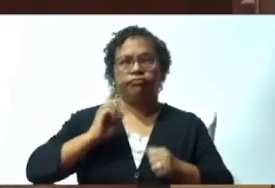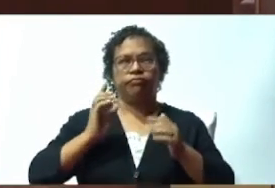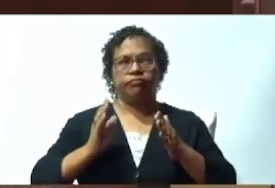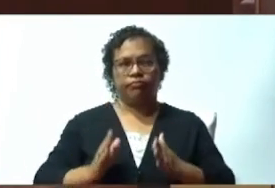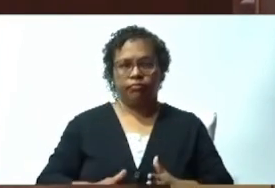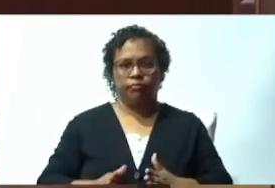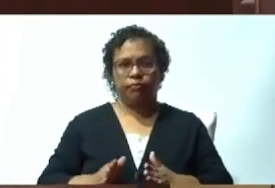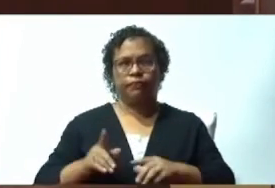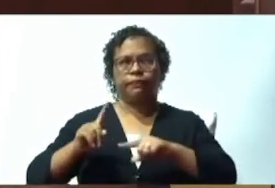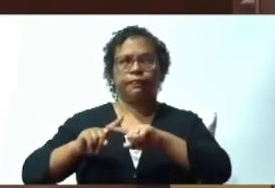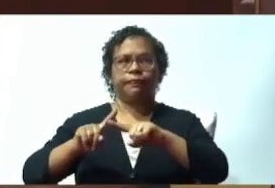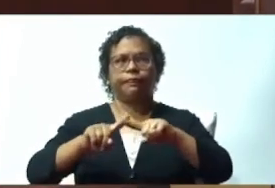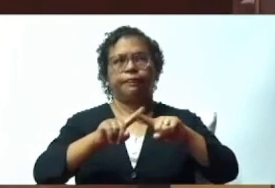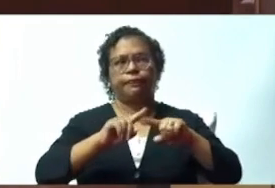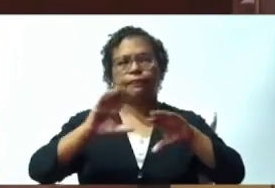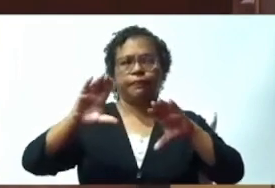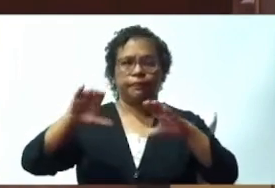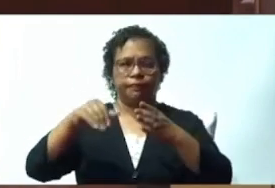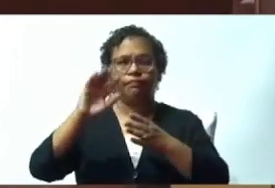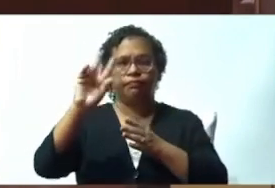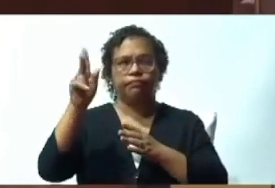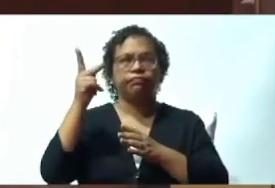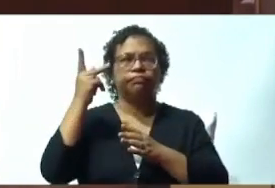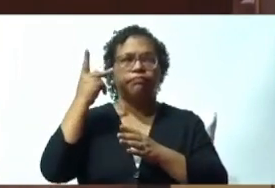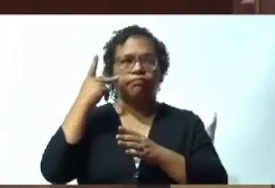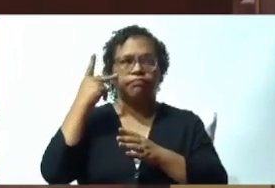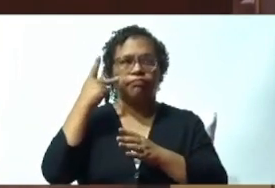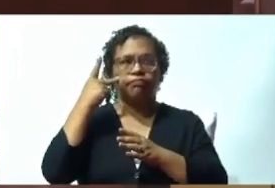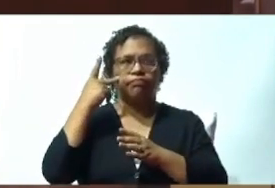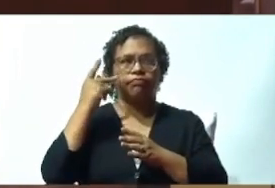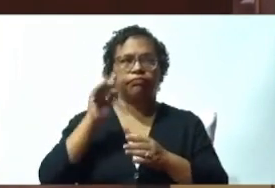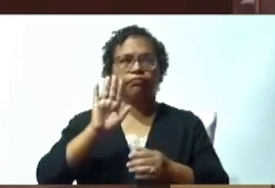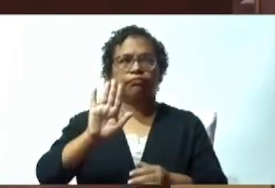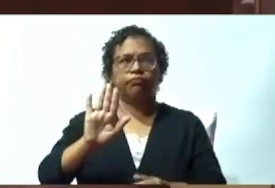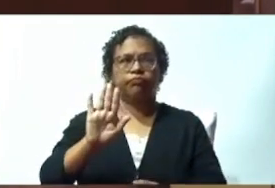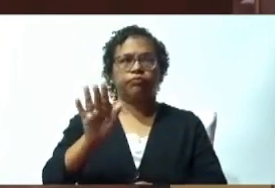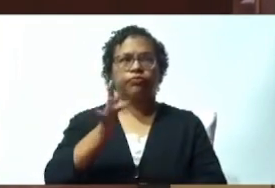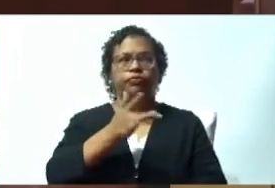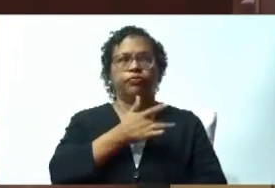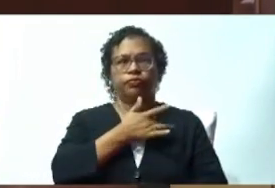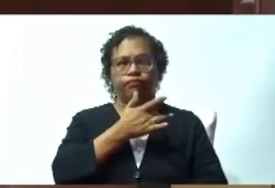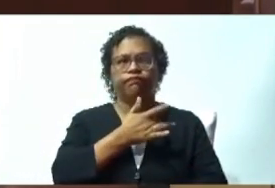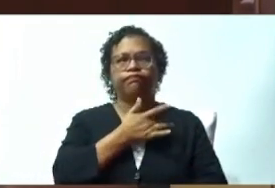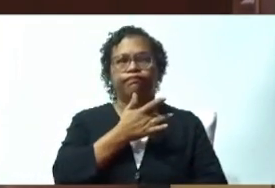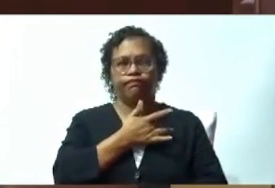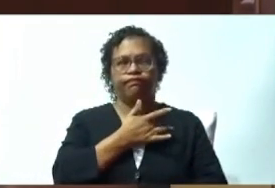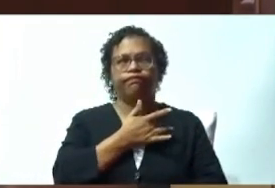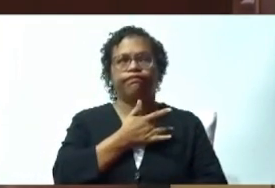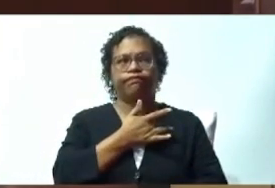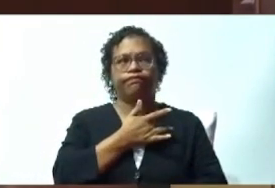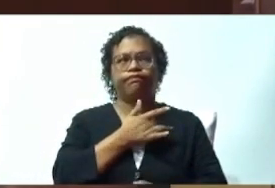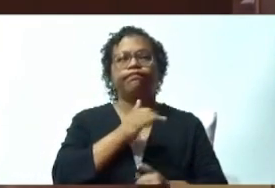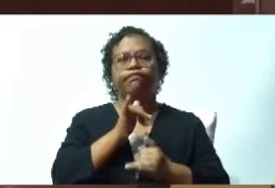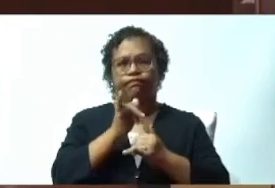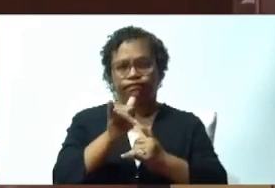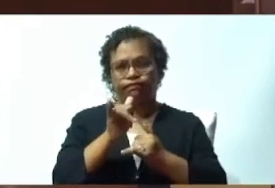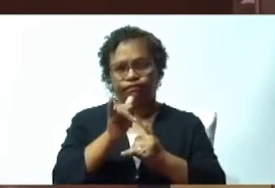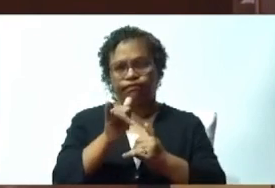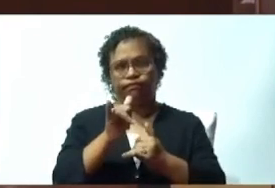que se han solidarizado con